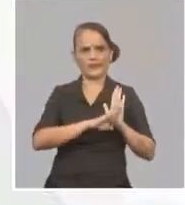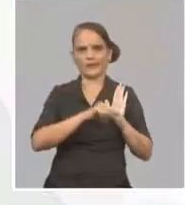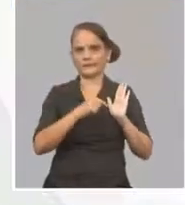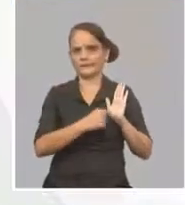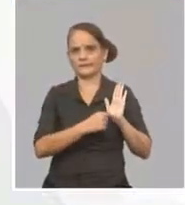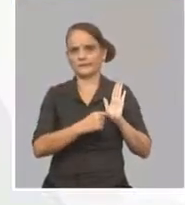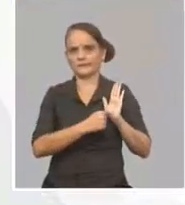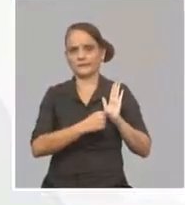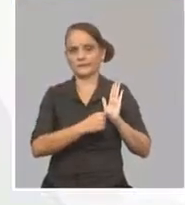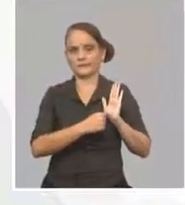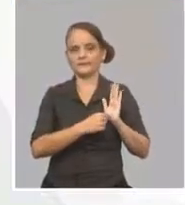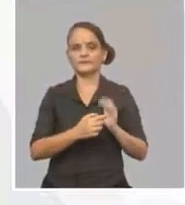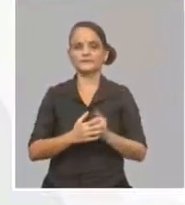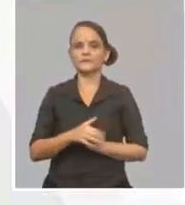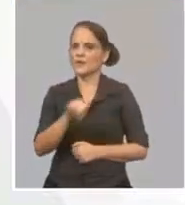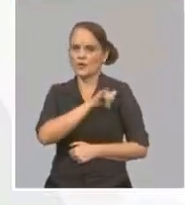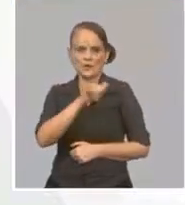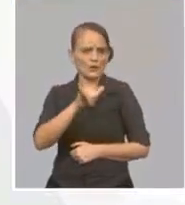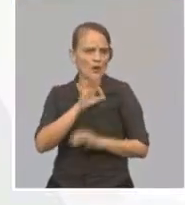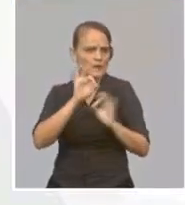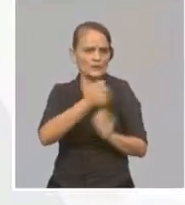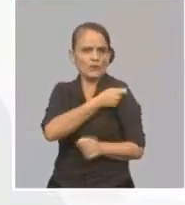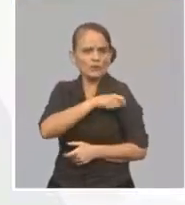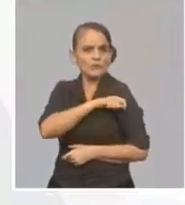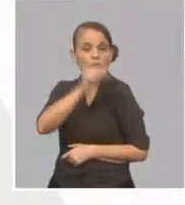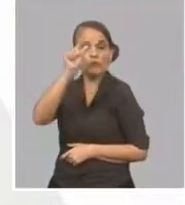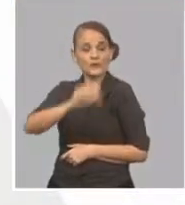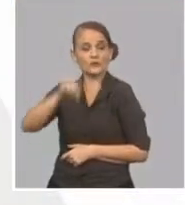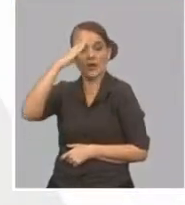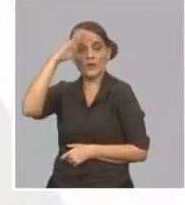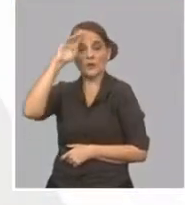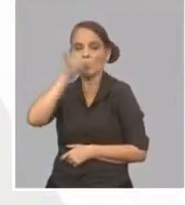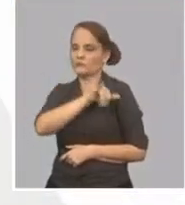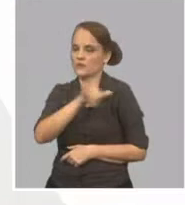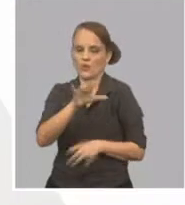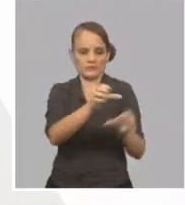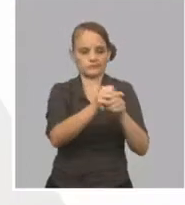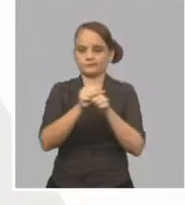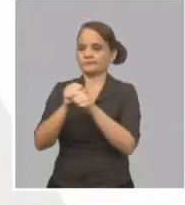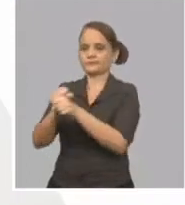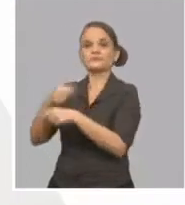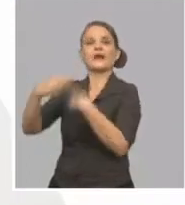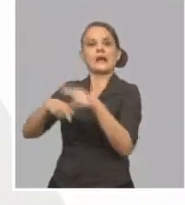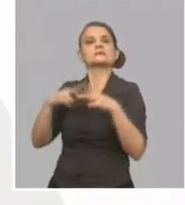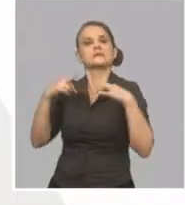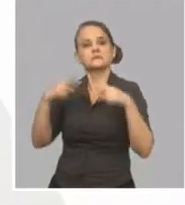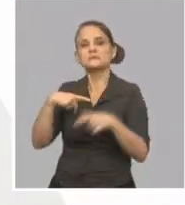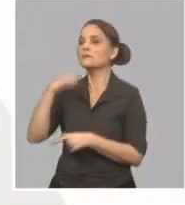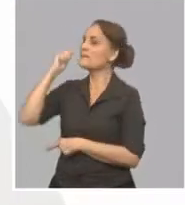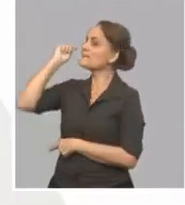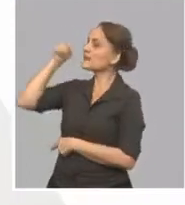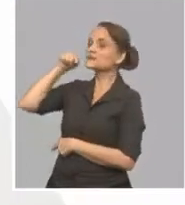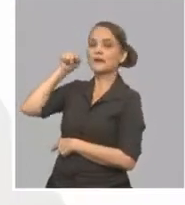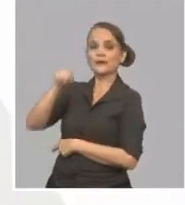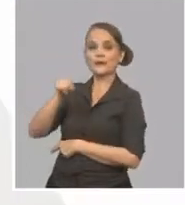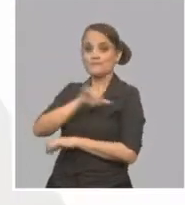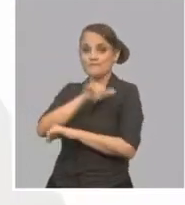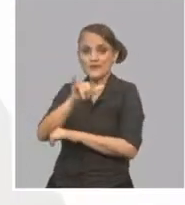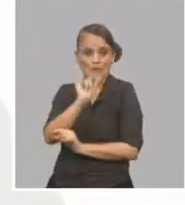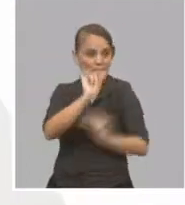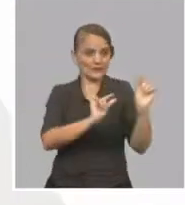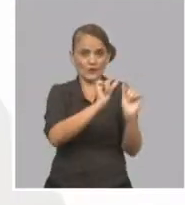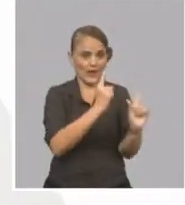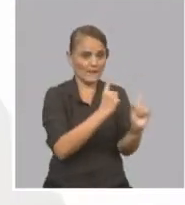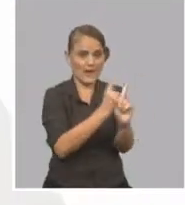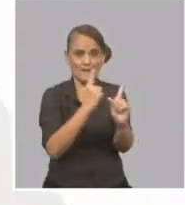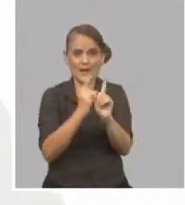incluso para nuestro pueblo. O se aísla a la persona, se le hace un PCR de inmediato y a los contactos de esas personas